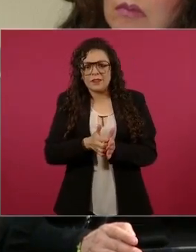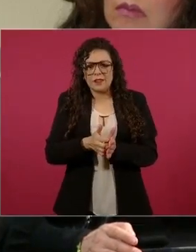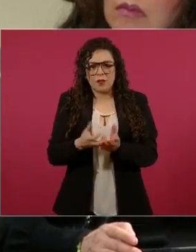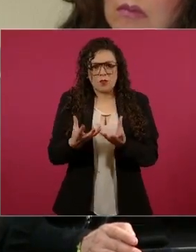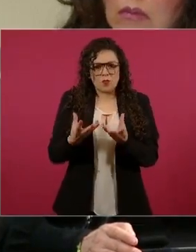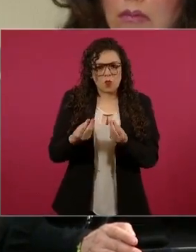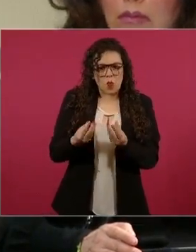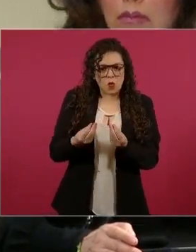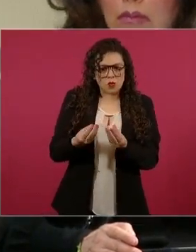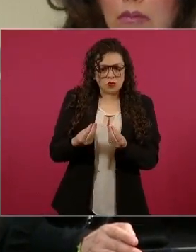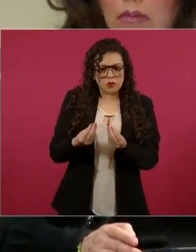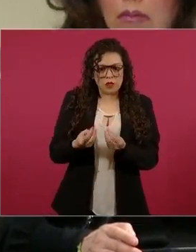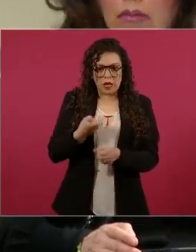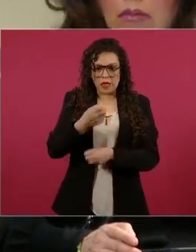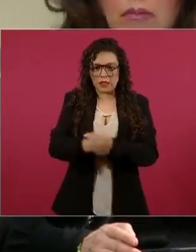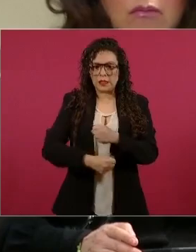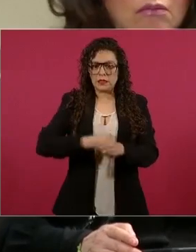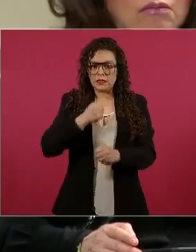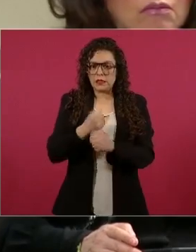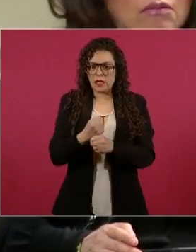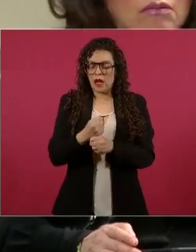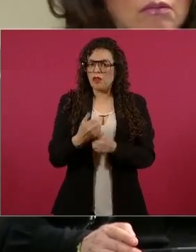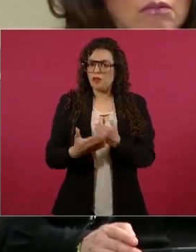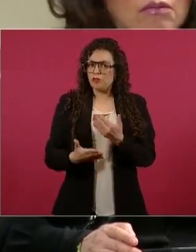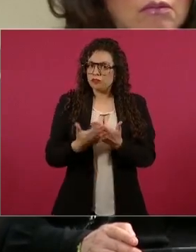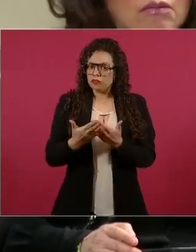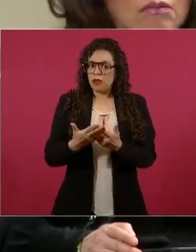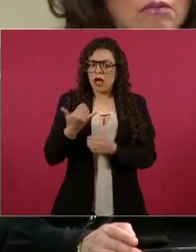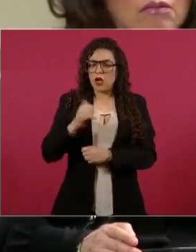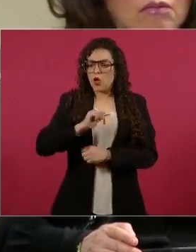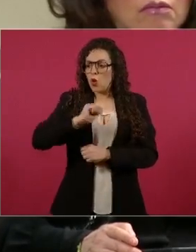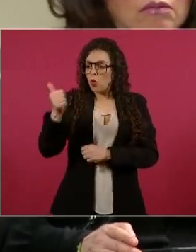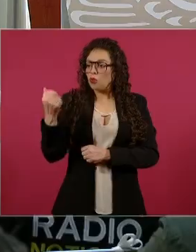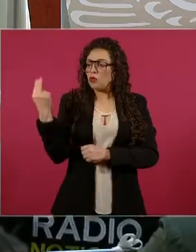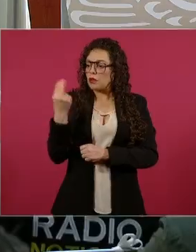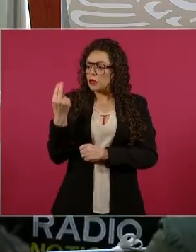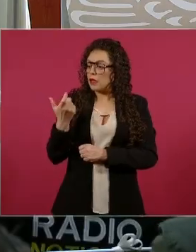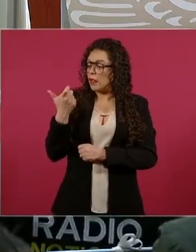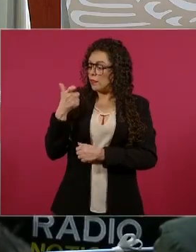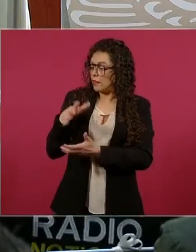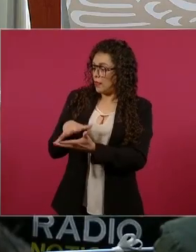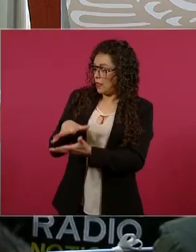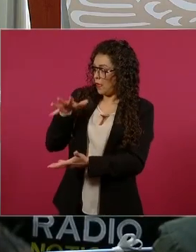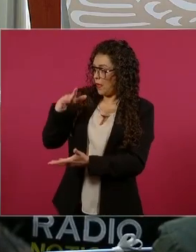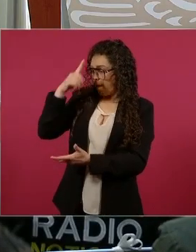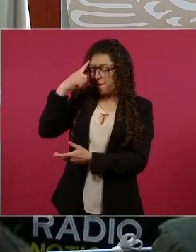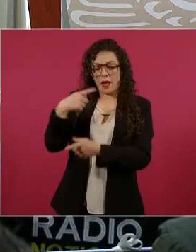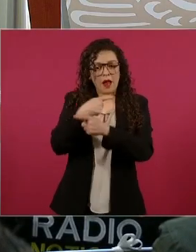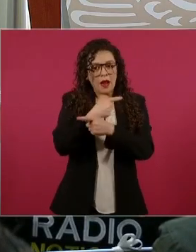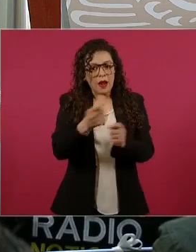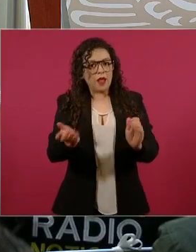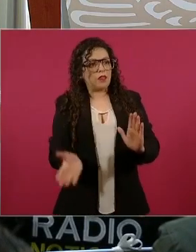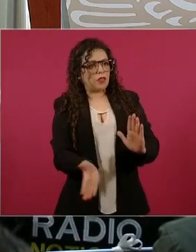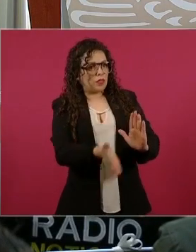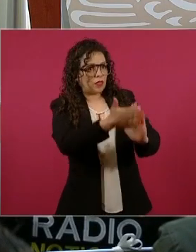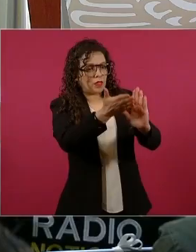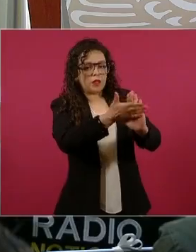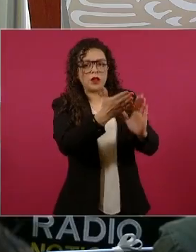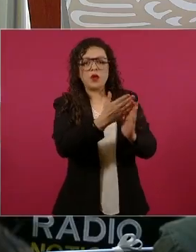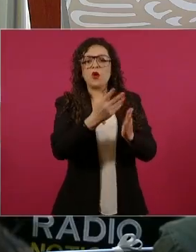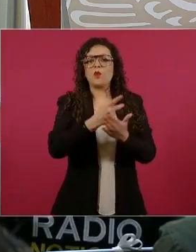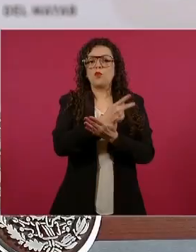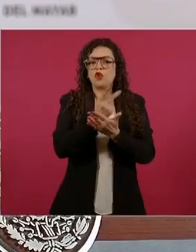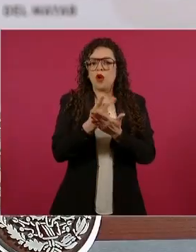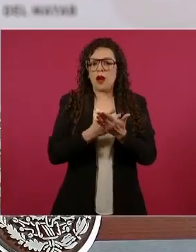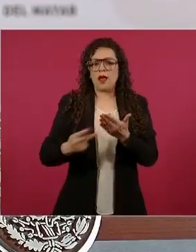año y por otras cargas presupuestales en obras y programas? Pues que no